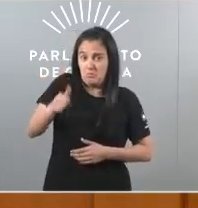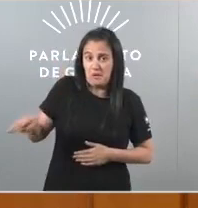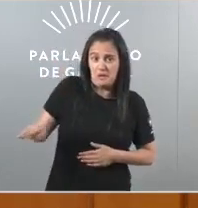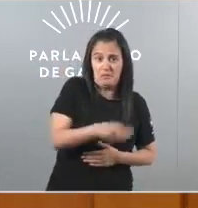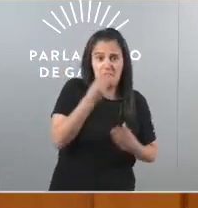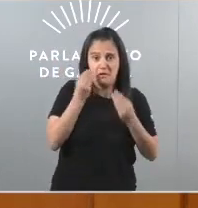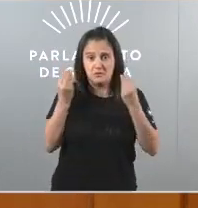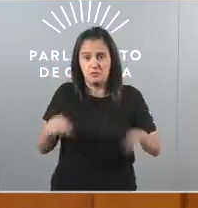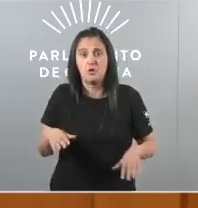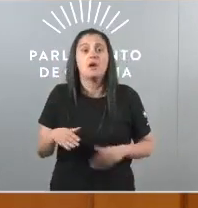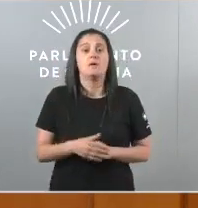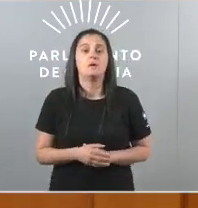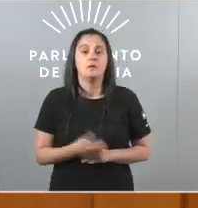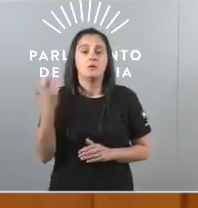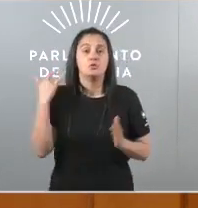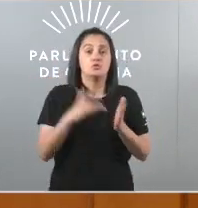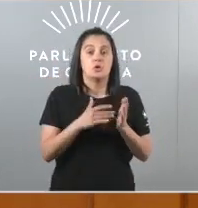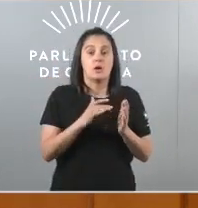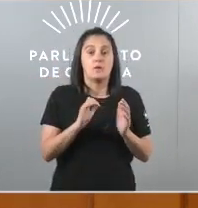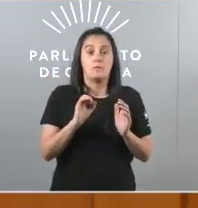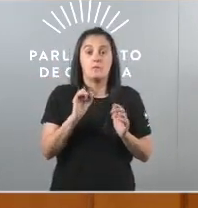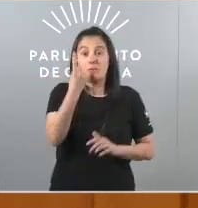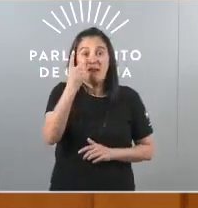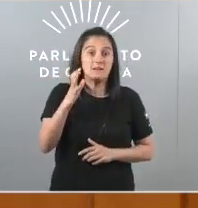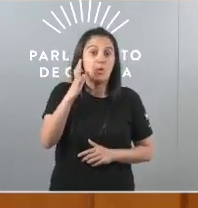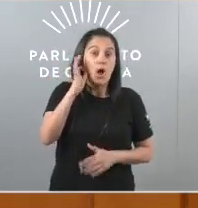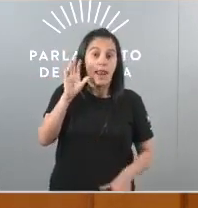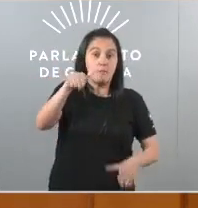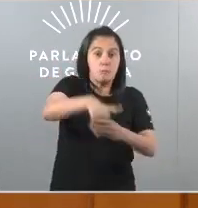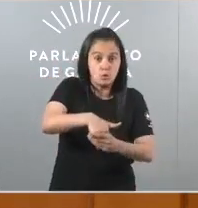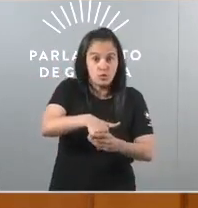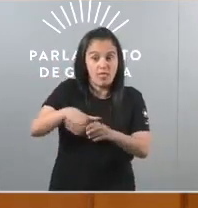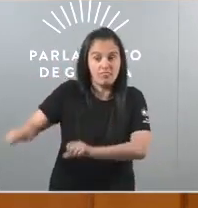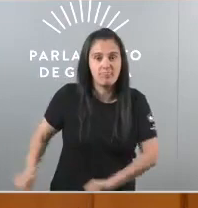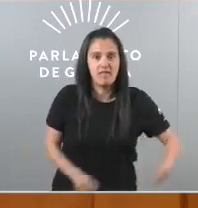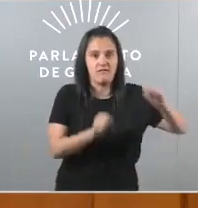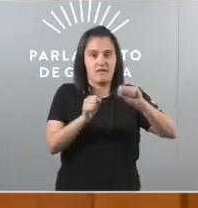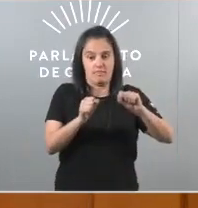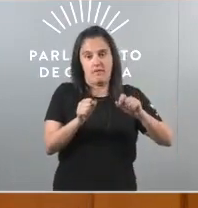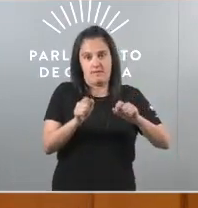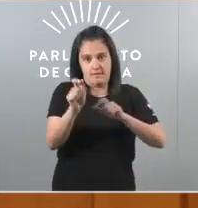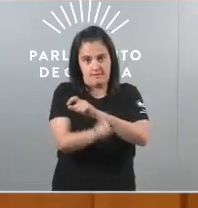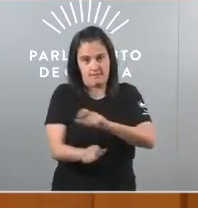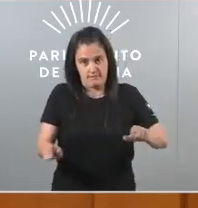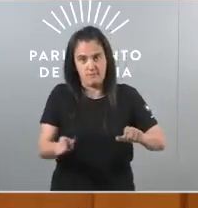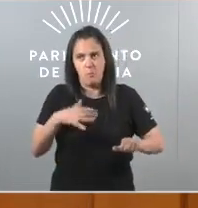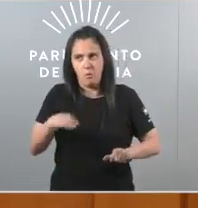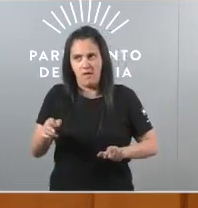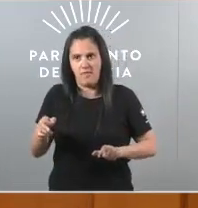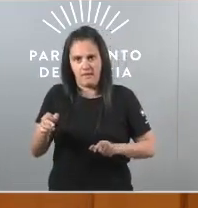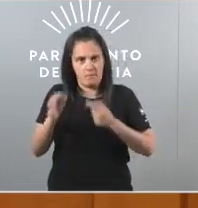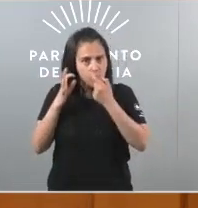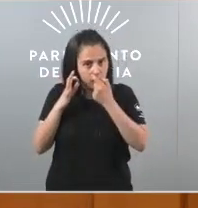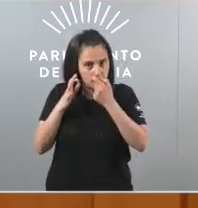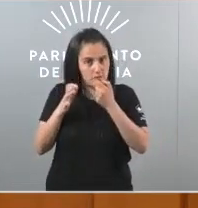Pasou cando as primeiras sufraxistas defenderon o dereito das mulleres a votar Unha